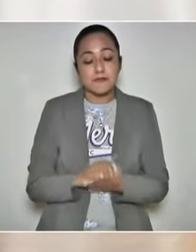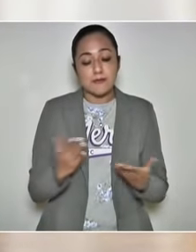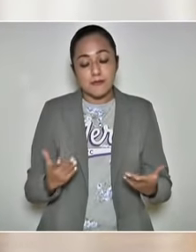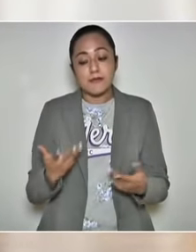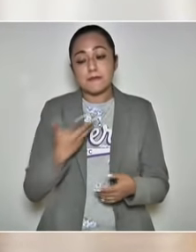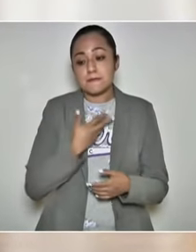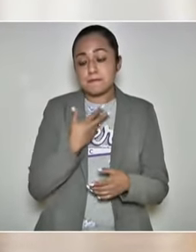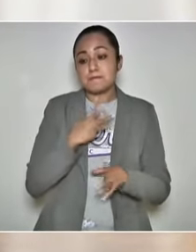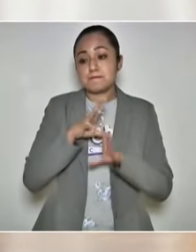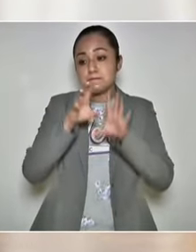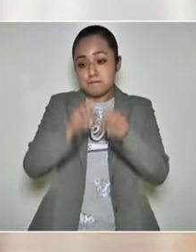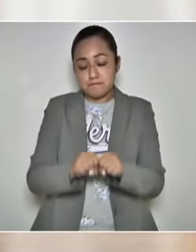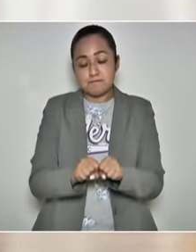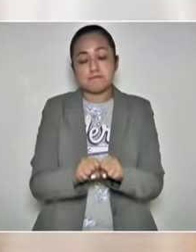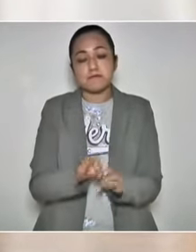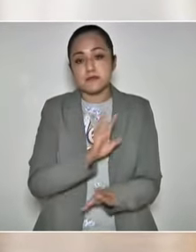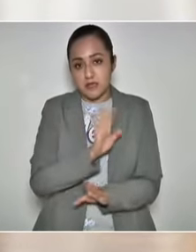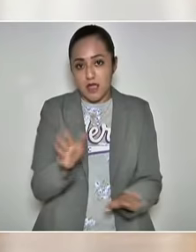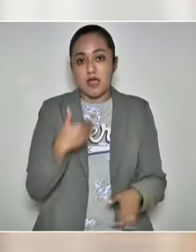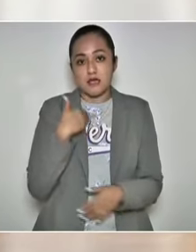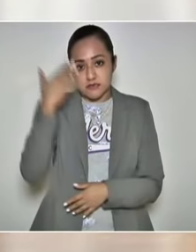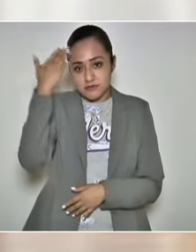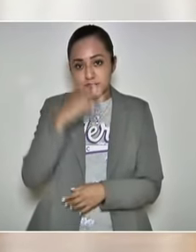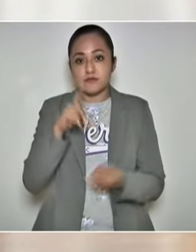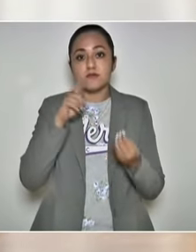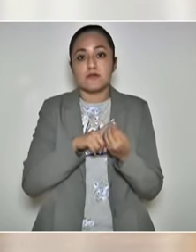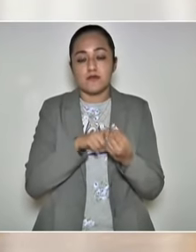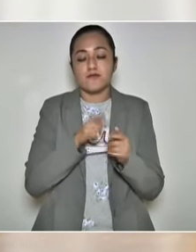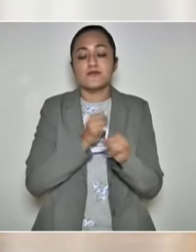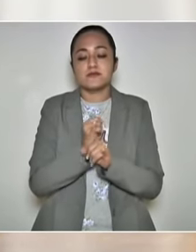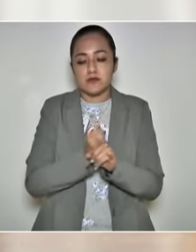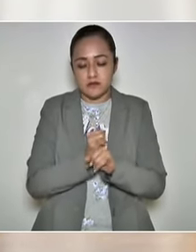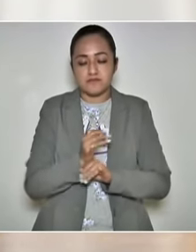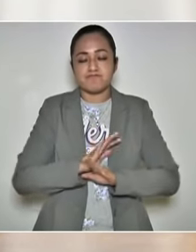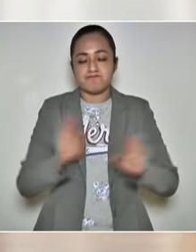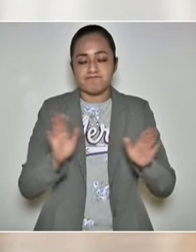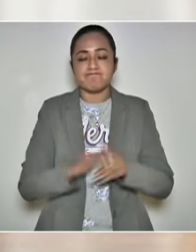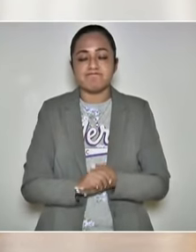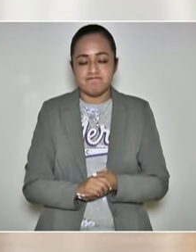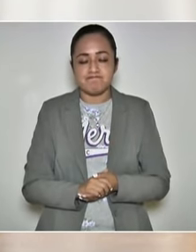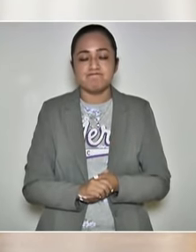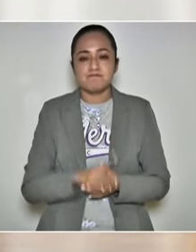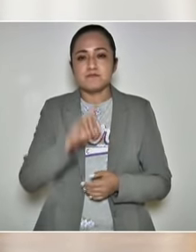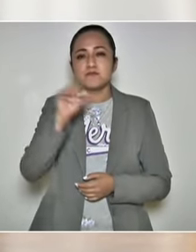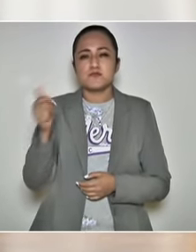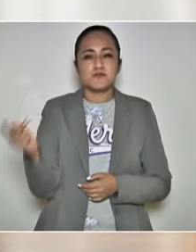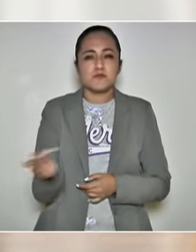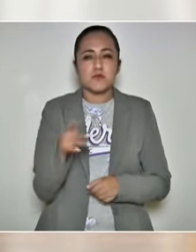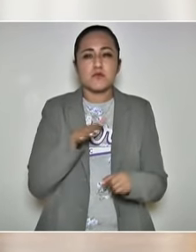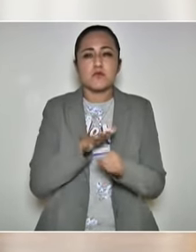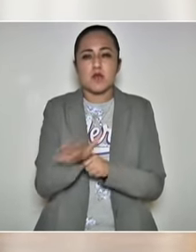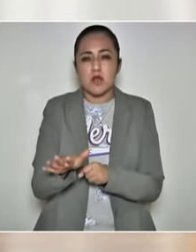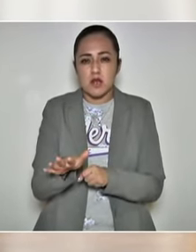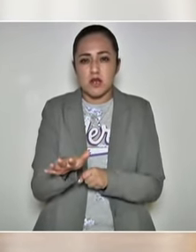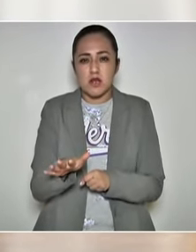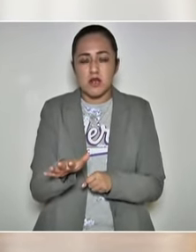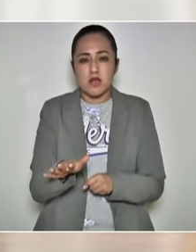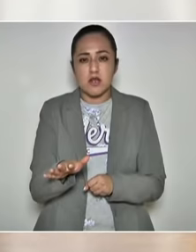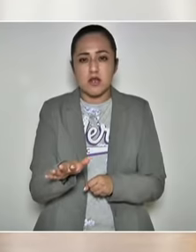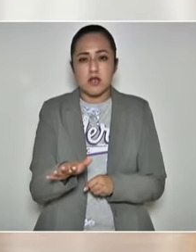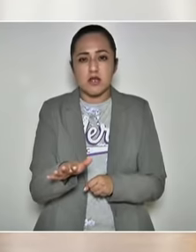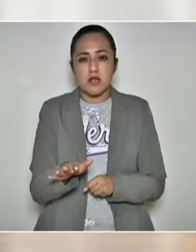tengamos detenidos. Sí, ya tenemos la ruta de investigación. ¿Sí? En la otra pregunta, ¿cuál es la otra,